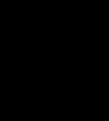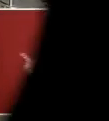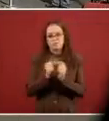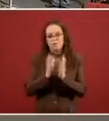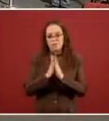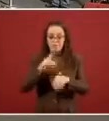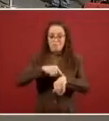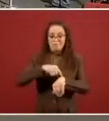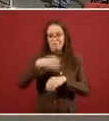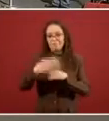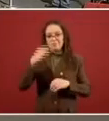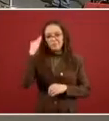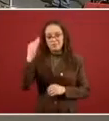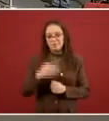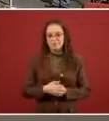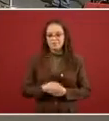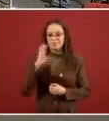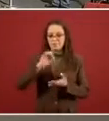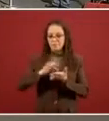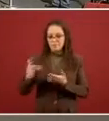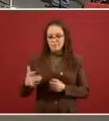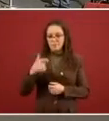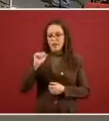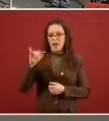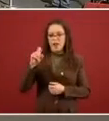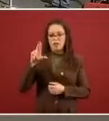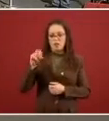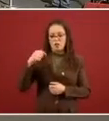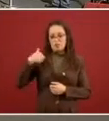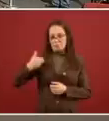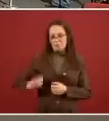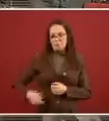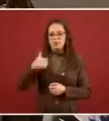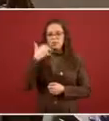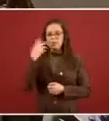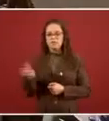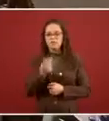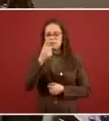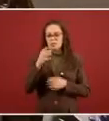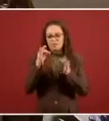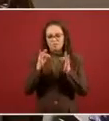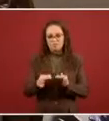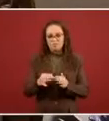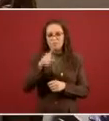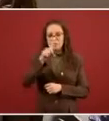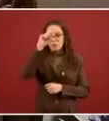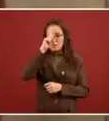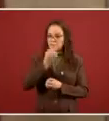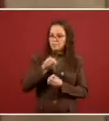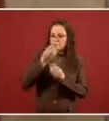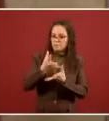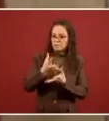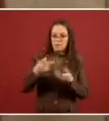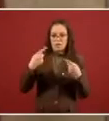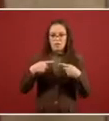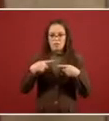Gracias, doctores. Buenas noches, Alejandro Lelo de la Rea. Preguntar, doctor, solo para hacer una precisión, ¿qué le recomienda usted a la gente que cuando